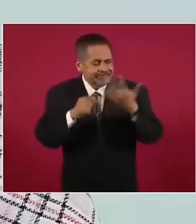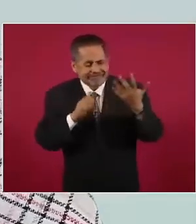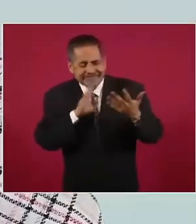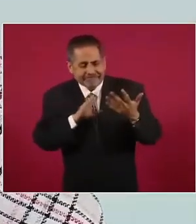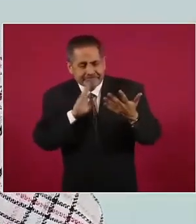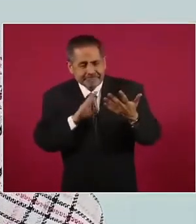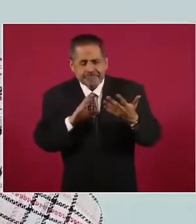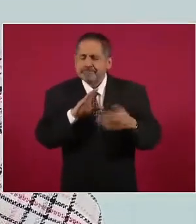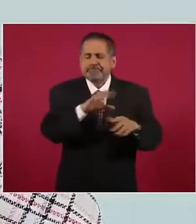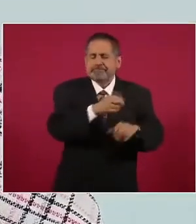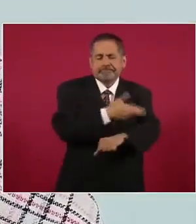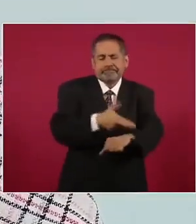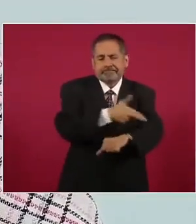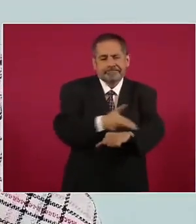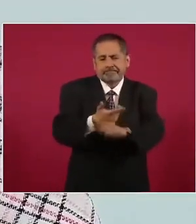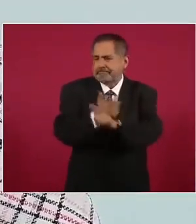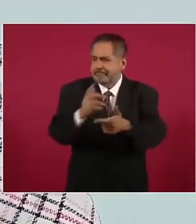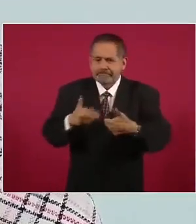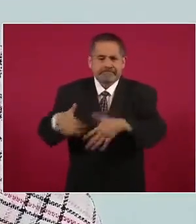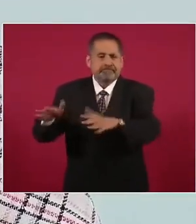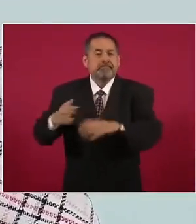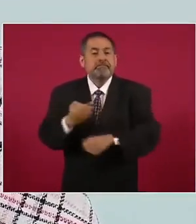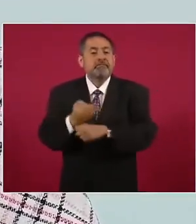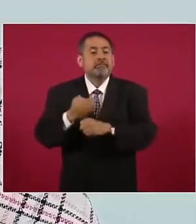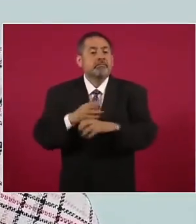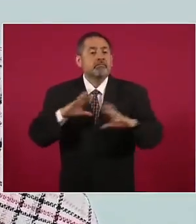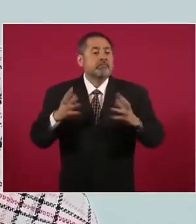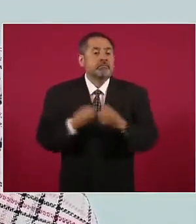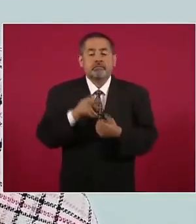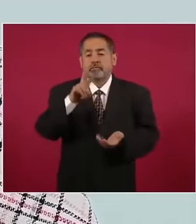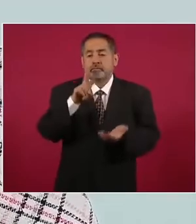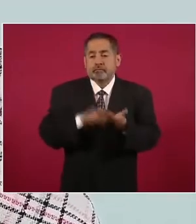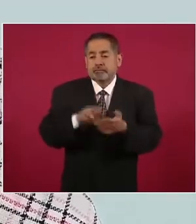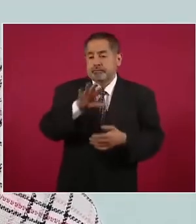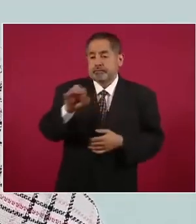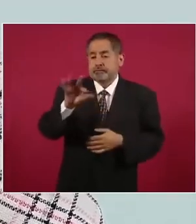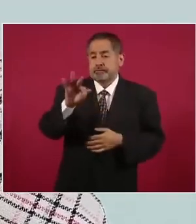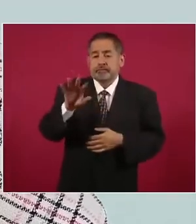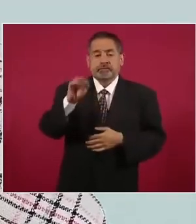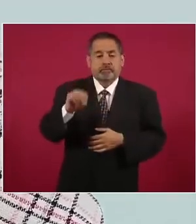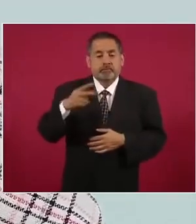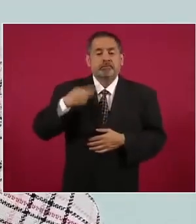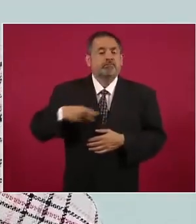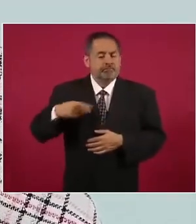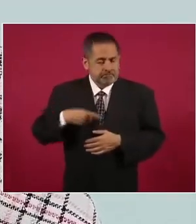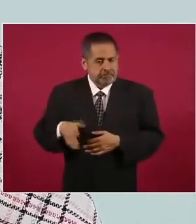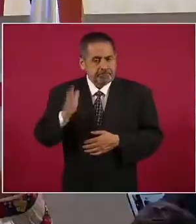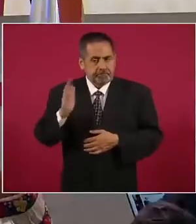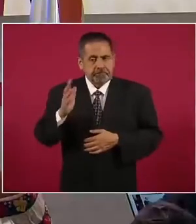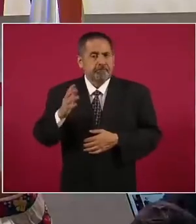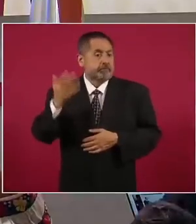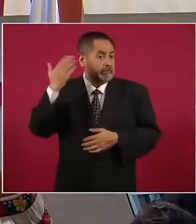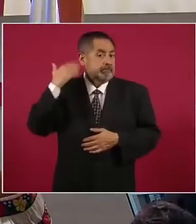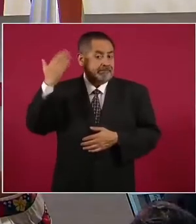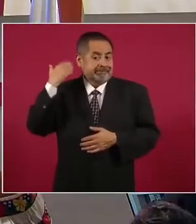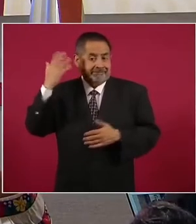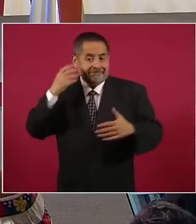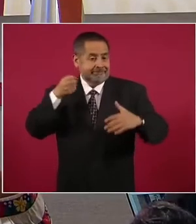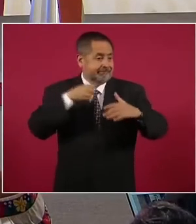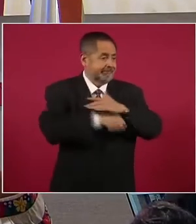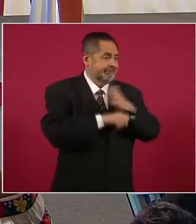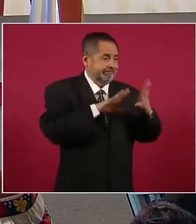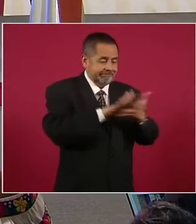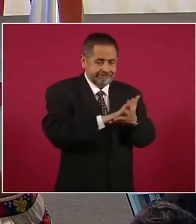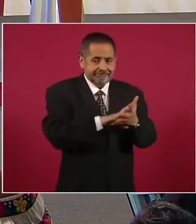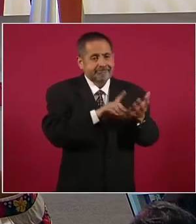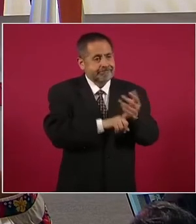total de dos mil quinientas cuarenta y nueve personas que se encontraban recluidos en centros